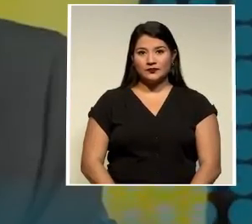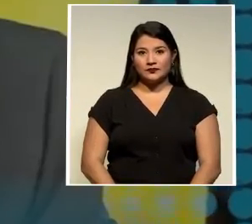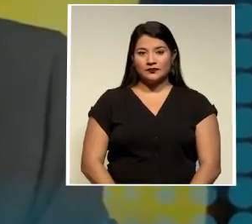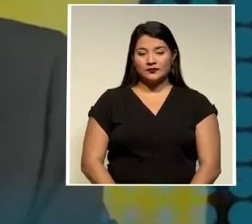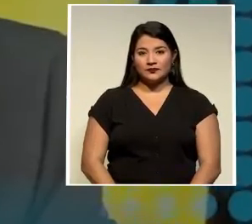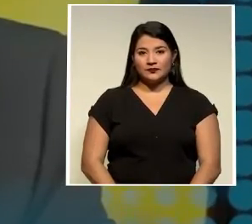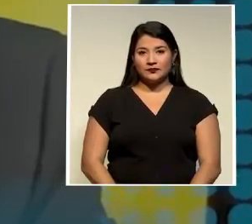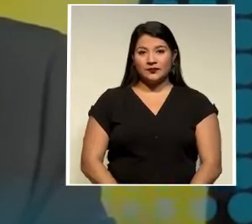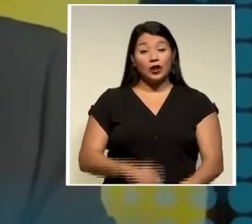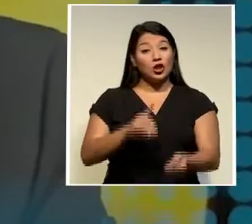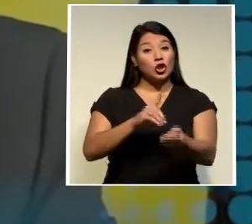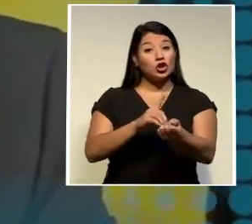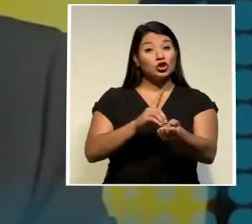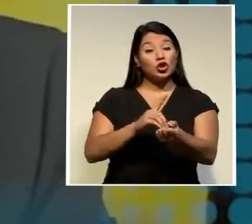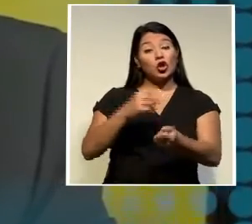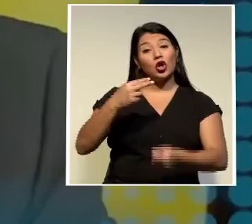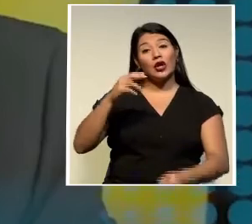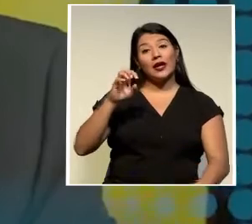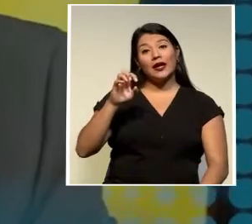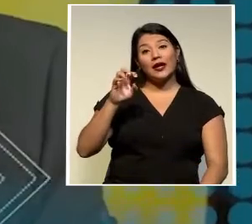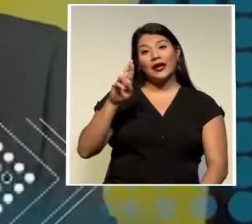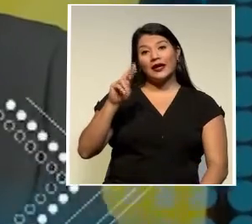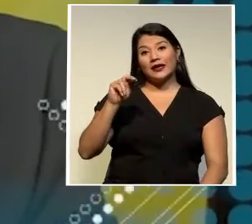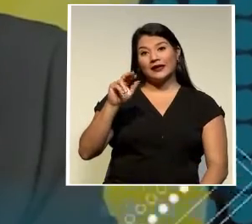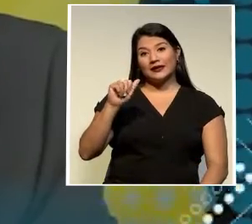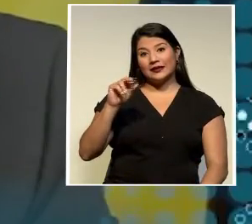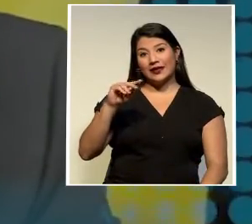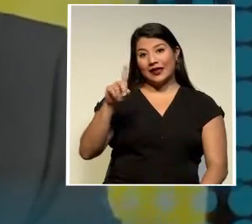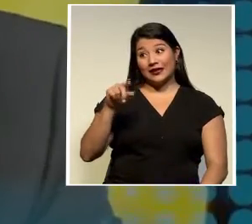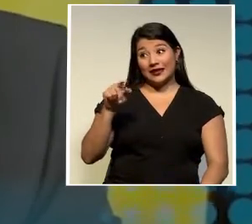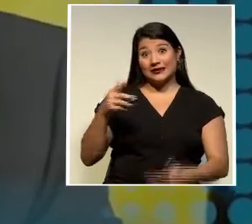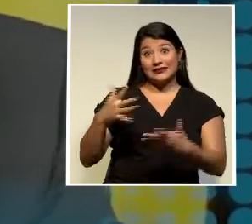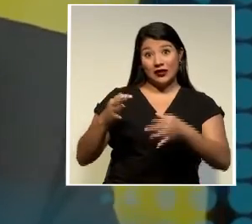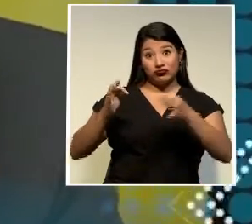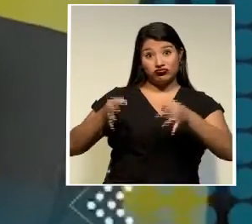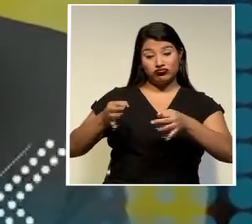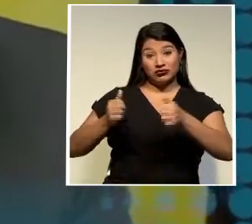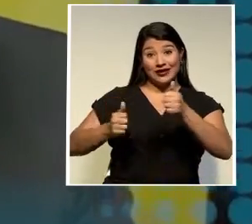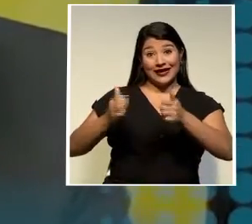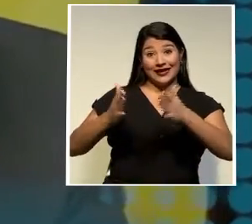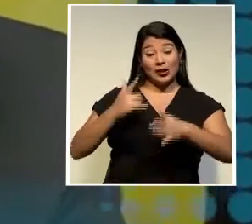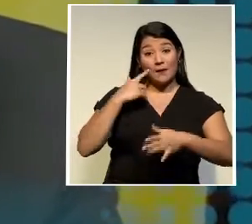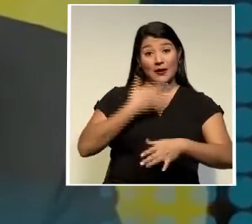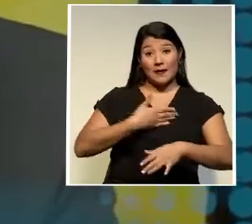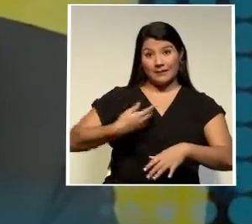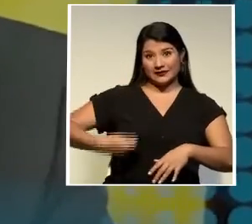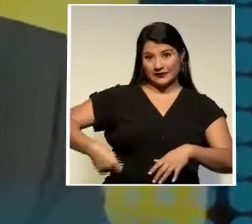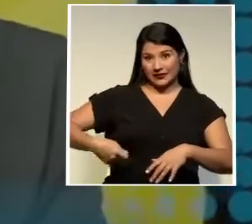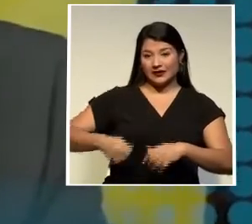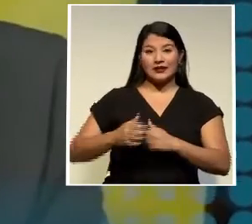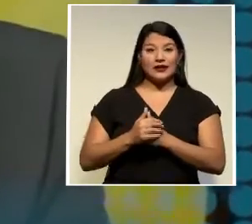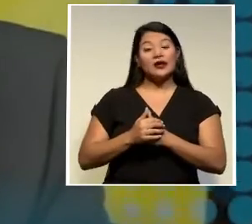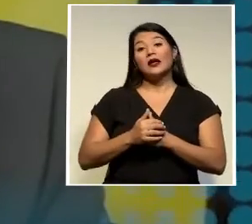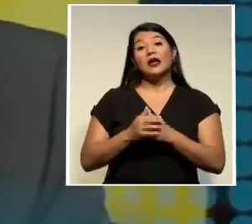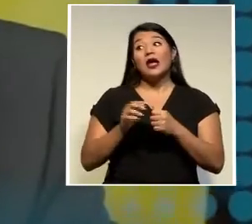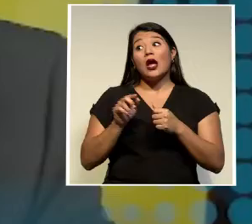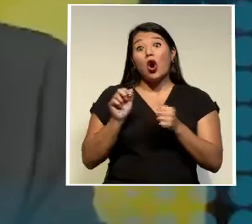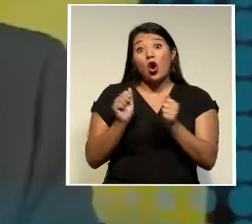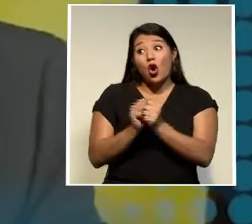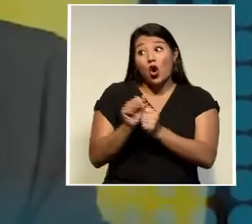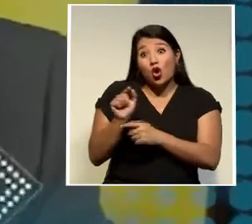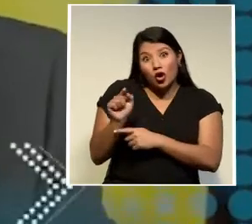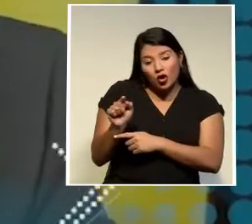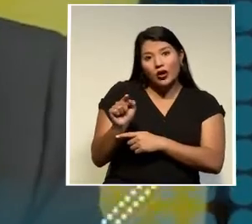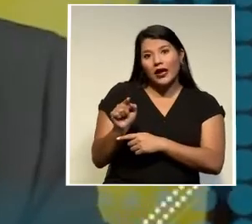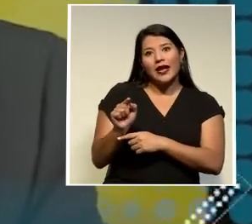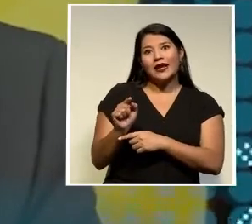El doctor Rodolfo Hernández quedó ratificado como candidato presidencial y con él estamos a dos personas de tener la papeleta más grande en